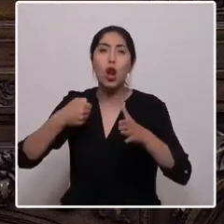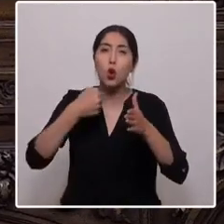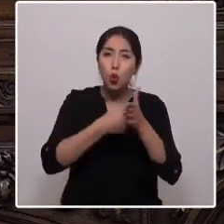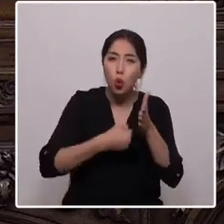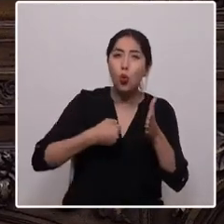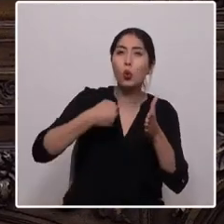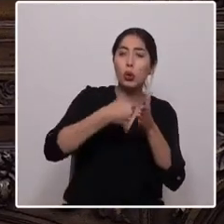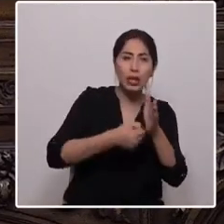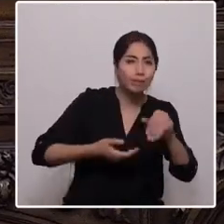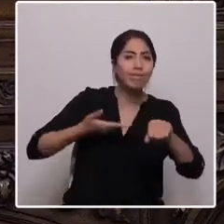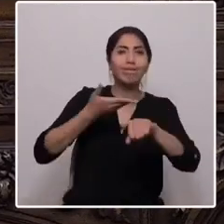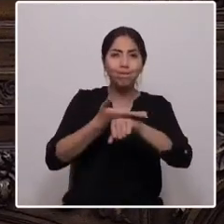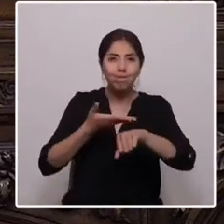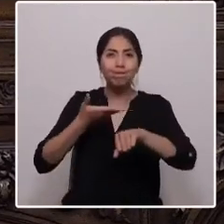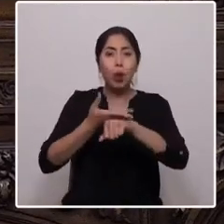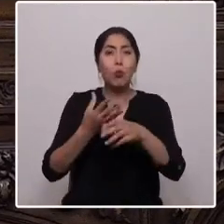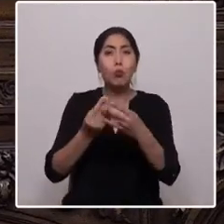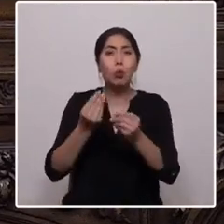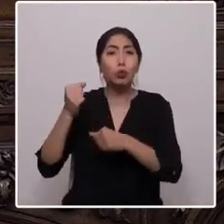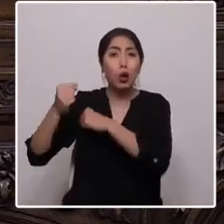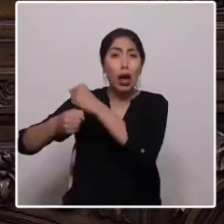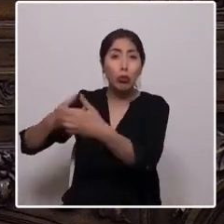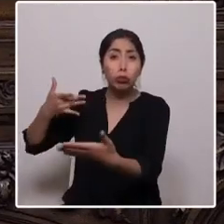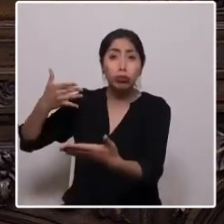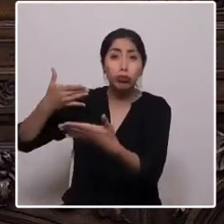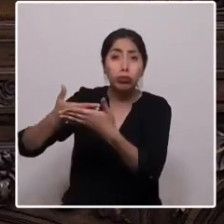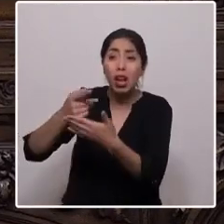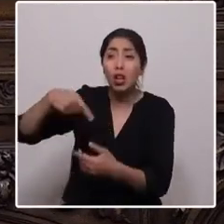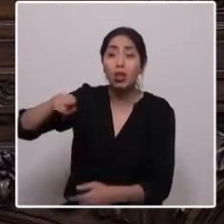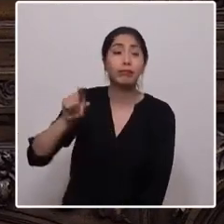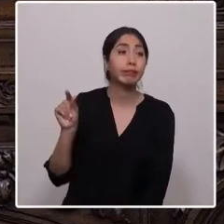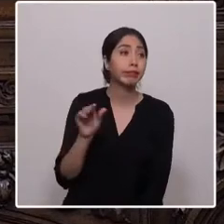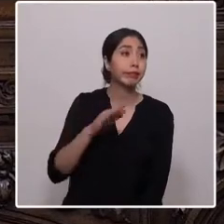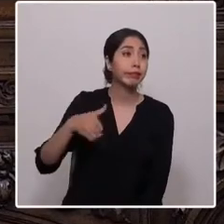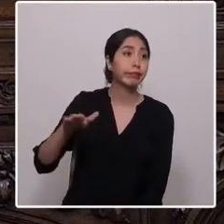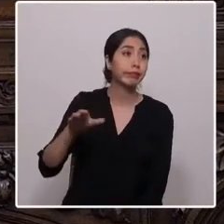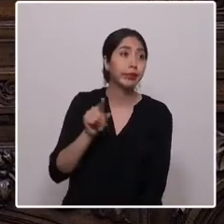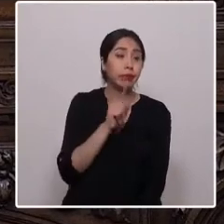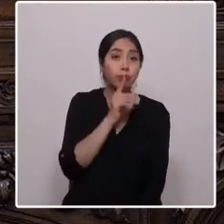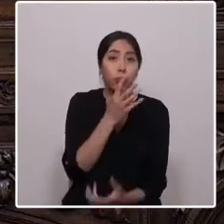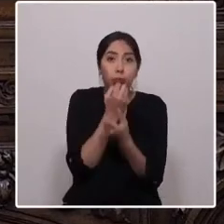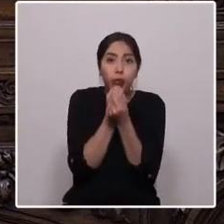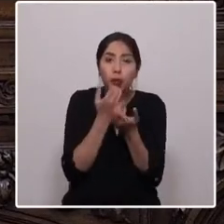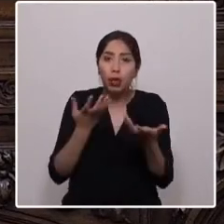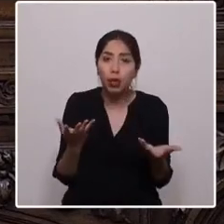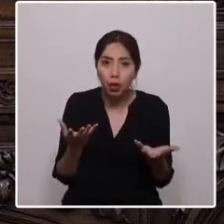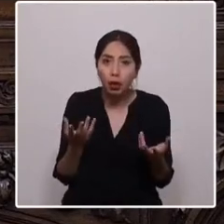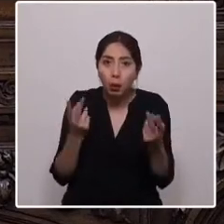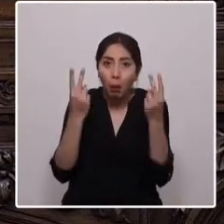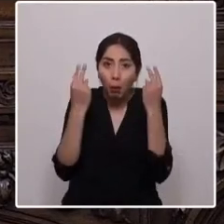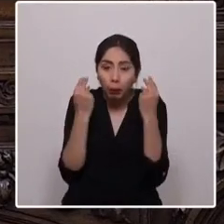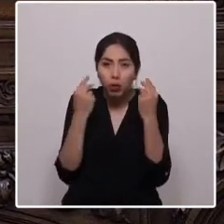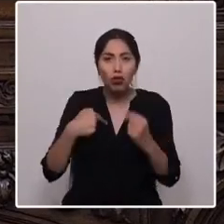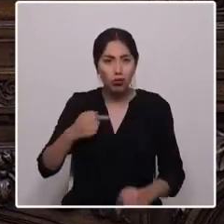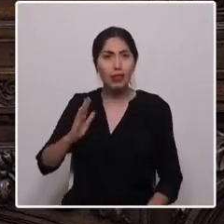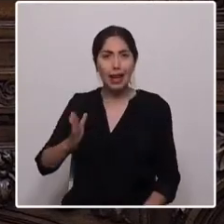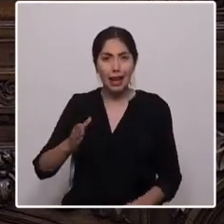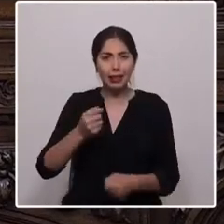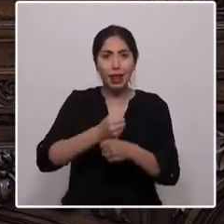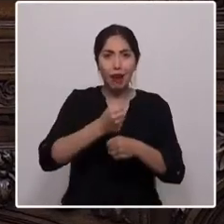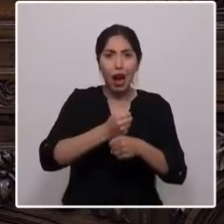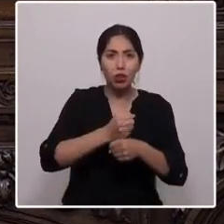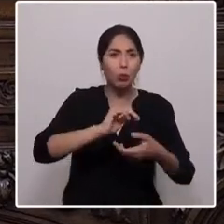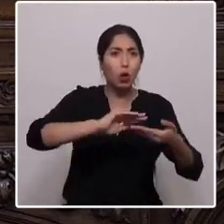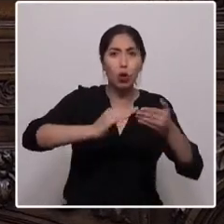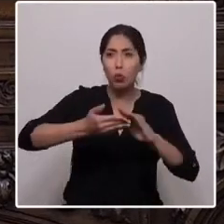nunca han sido escuchadas ni menos cumplidas. seguiré trabajando con las comunidades, incentivando su participación vinculante a este